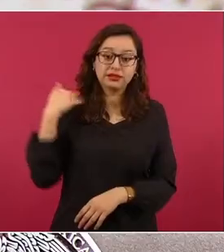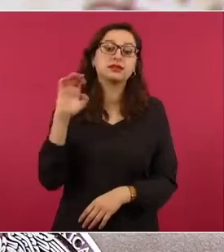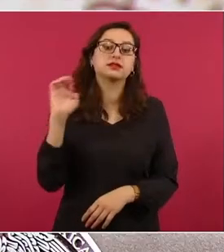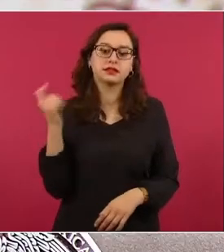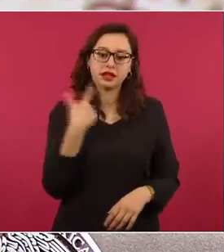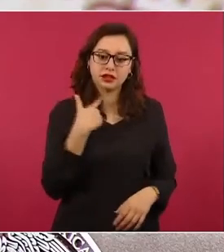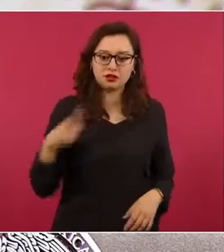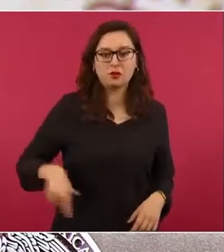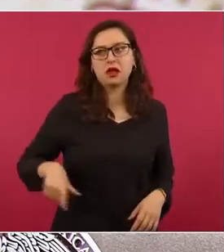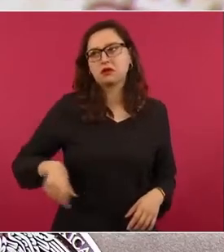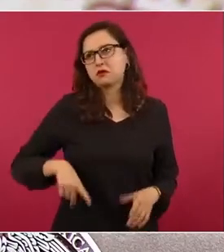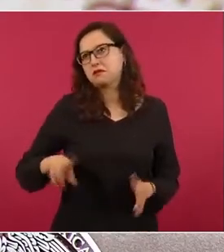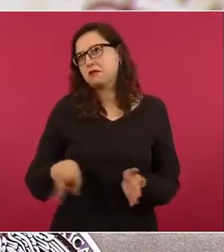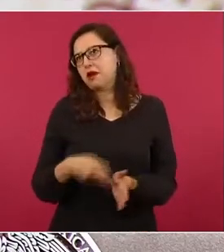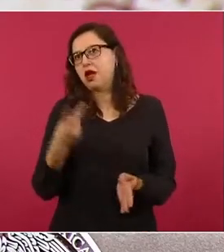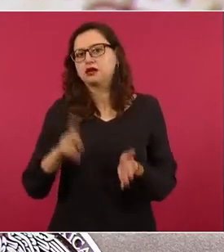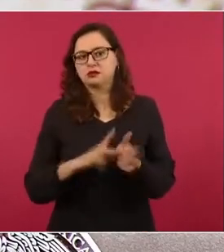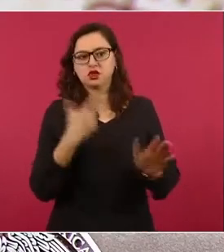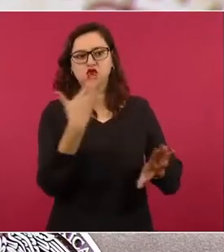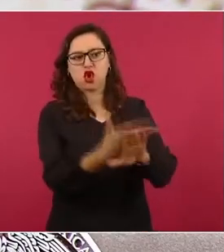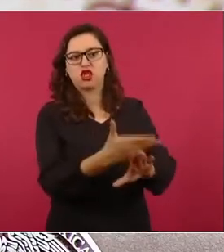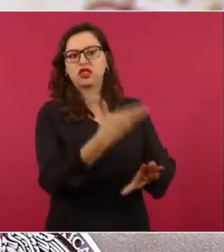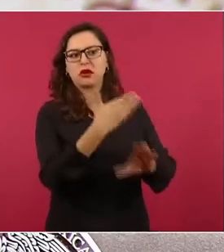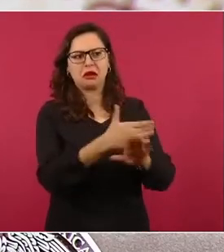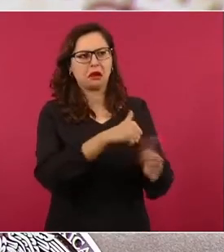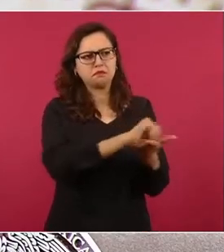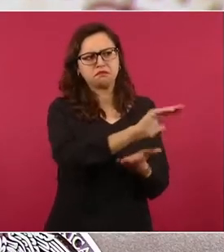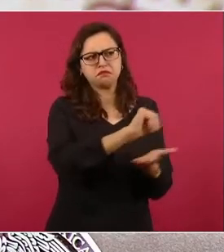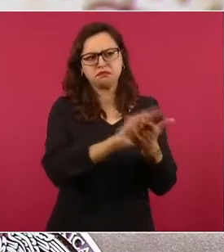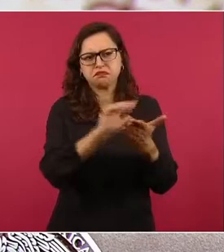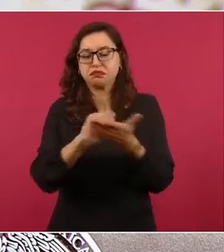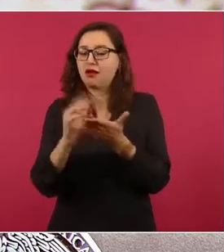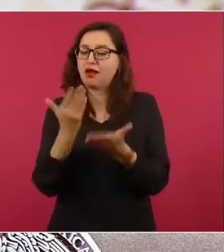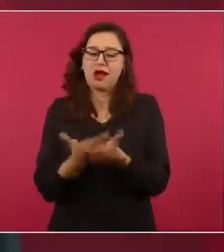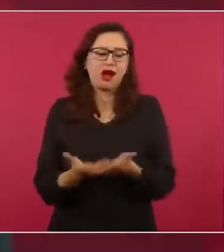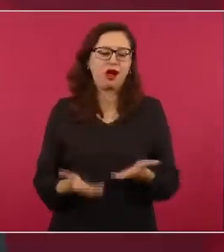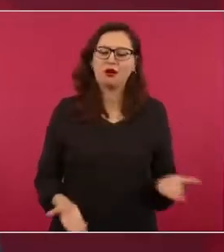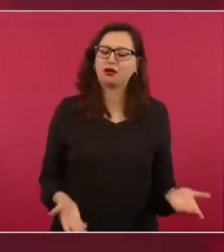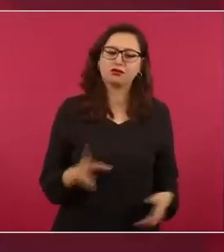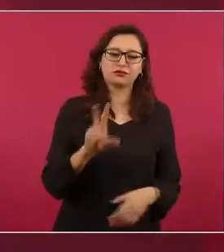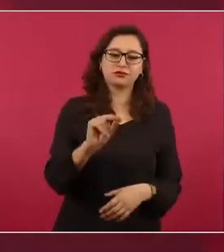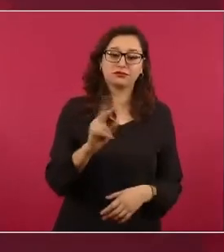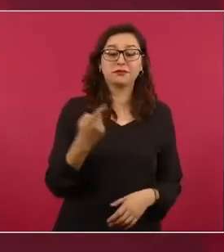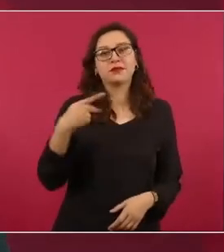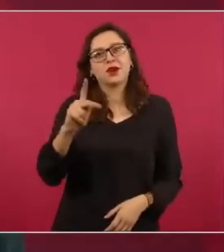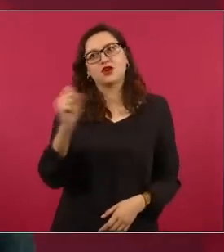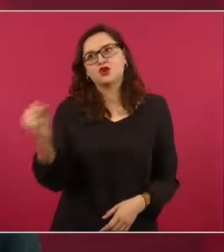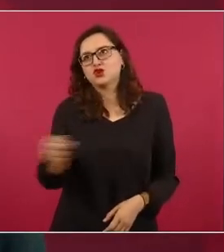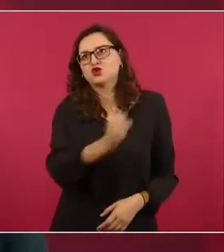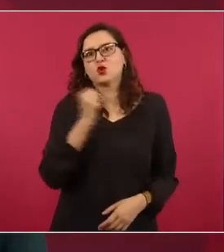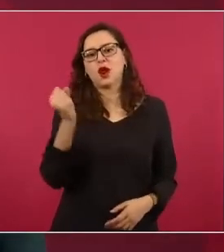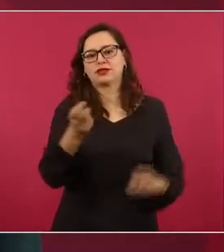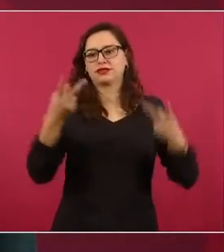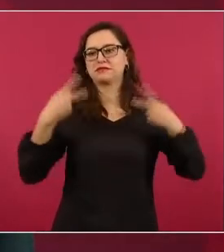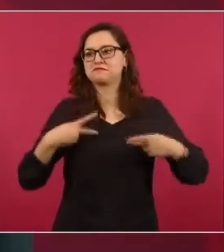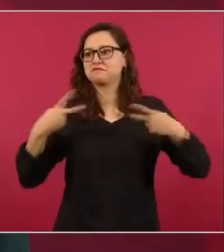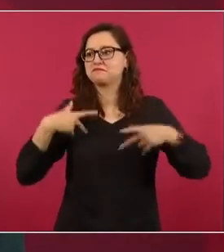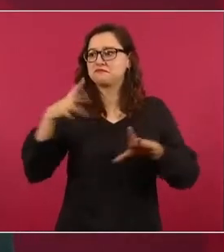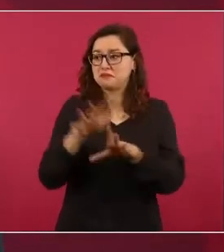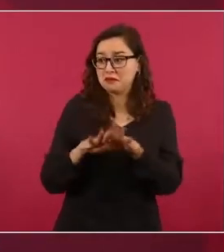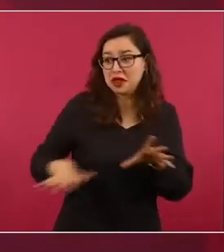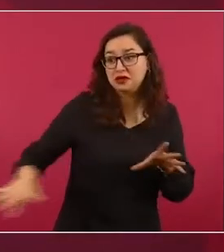pasados. Lo bueno es de todo esto que la gente ya no les cree a sus campañas de desinformación,